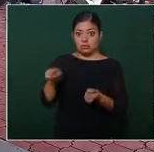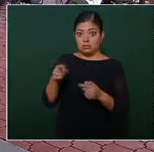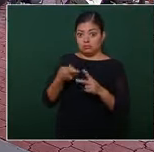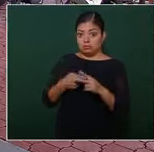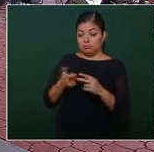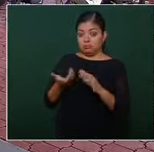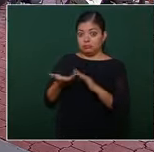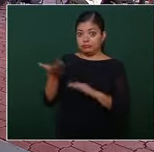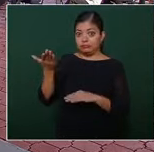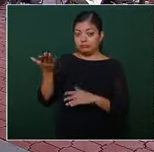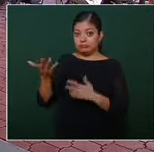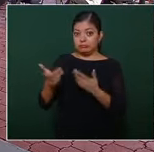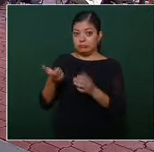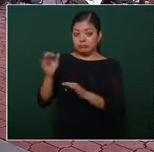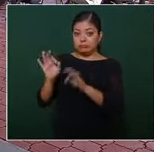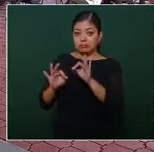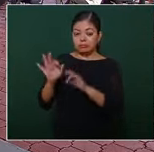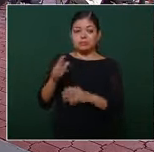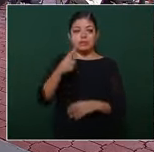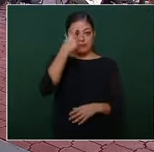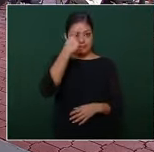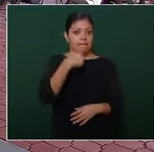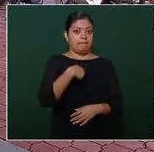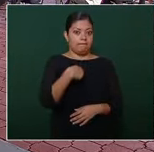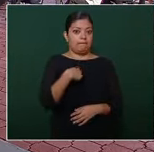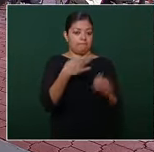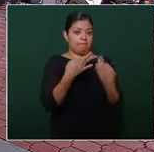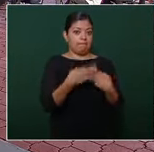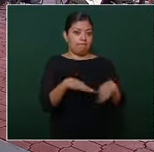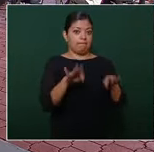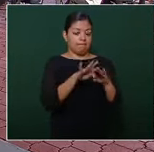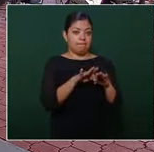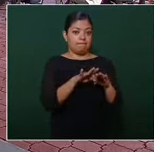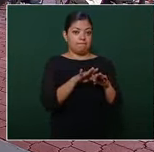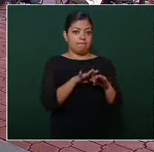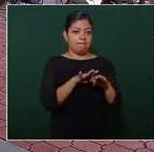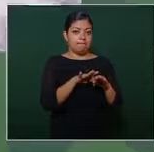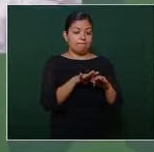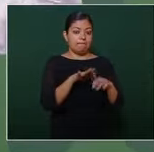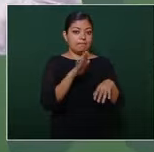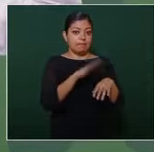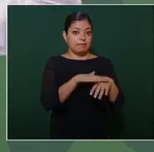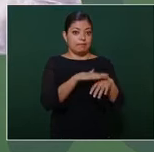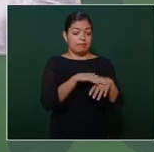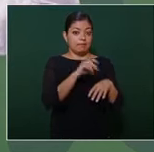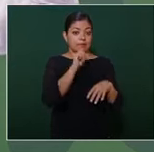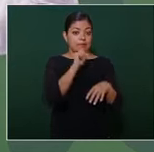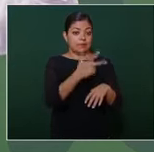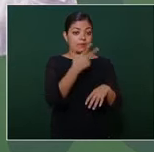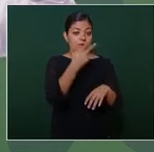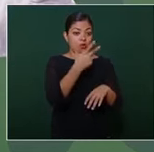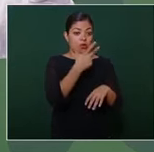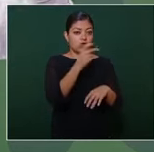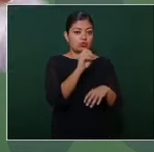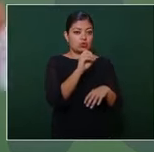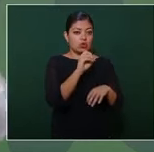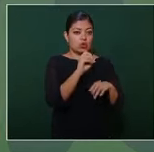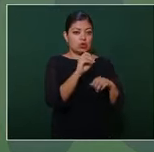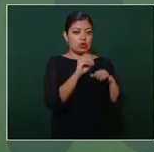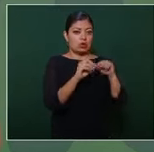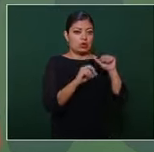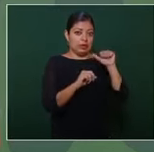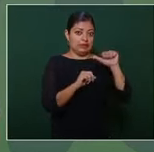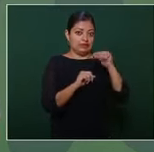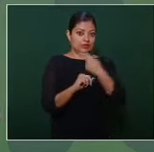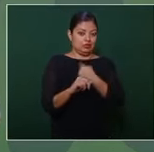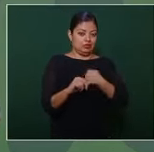pero aquí es importante destacar que de ese componente de 8 o 16 nuestro